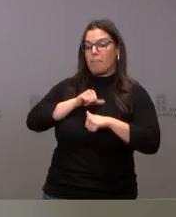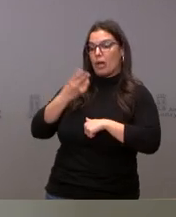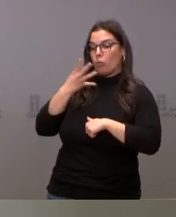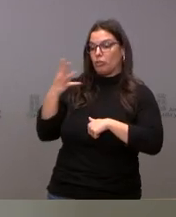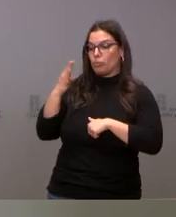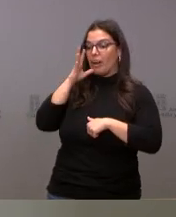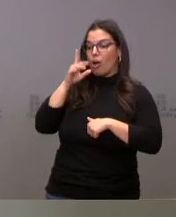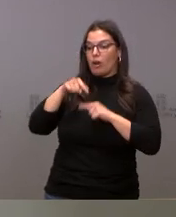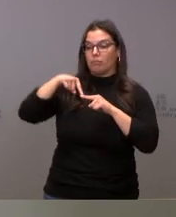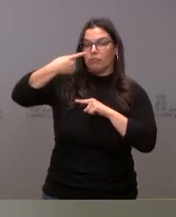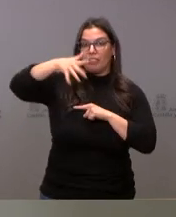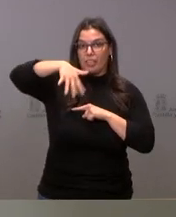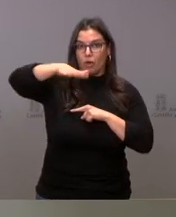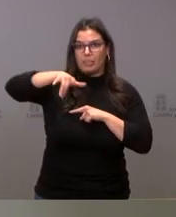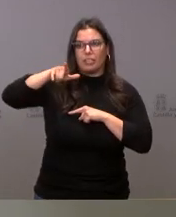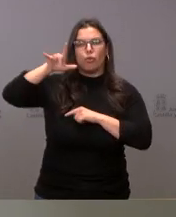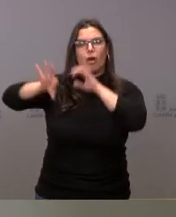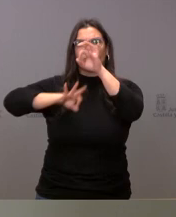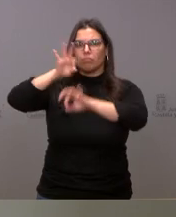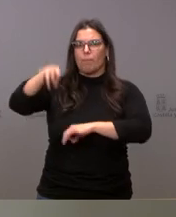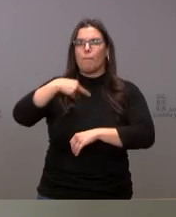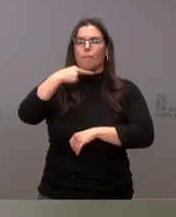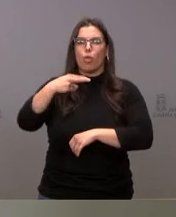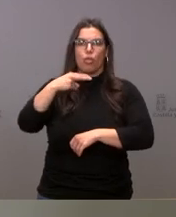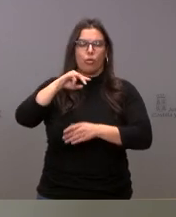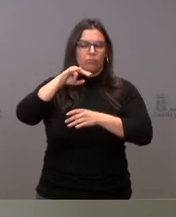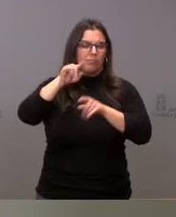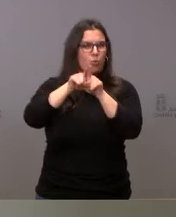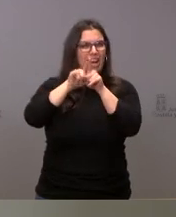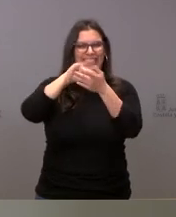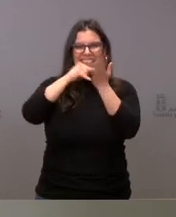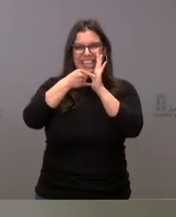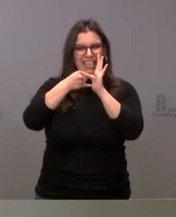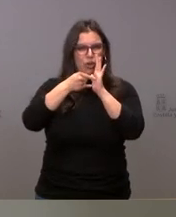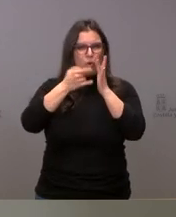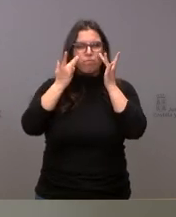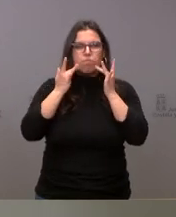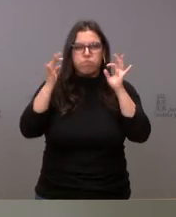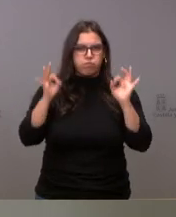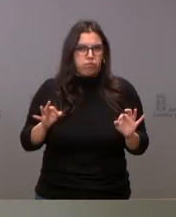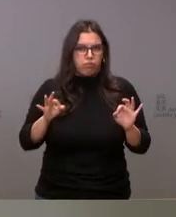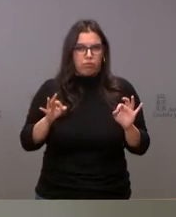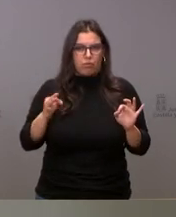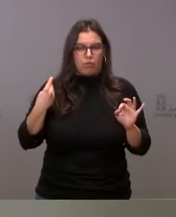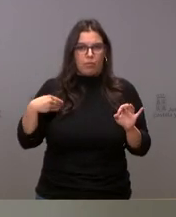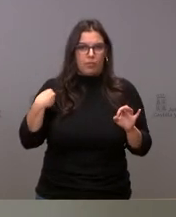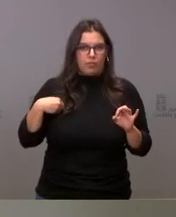un órgano técnico puramente, como es la ponencia de vacunas y la Comisión de Salud Pública, de la cual depende directamente.